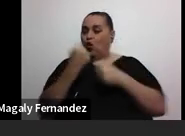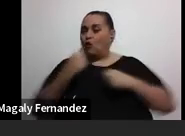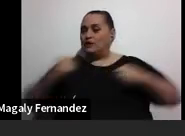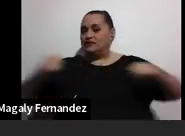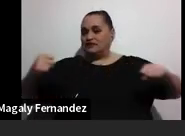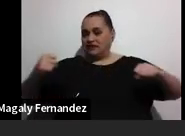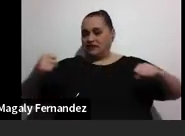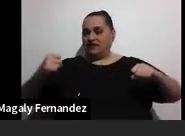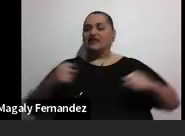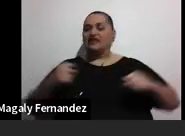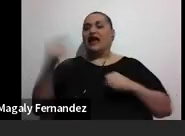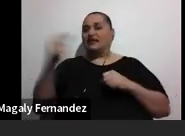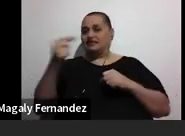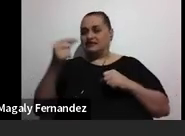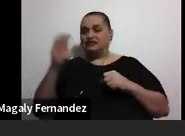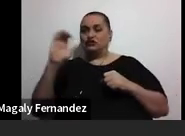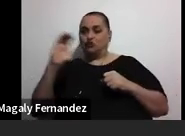la colitis.